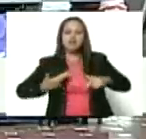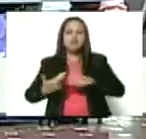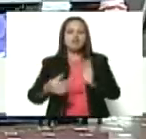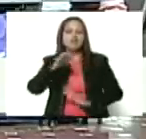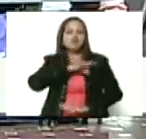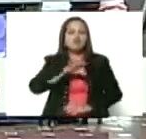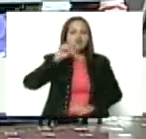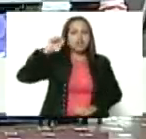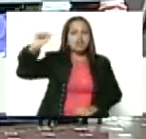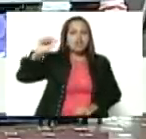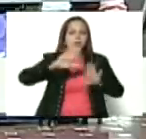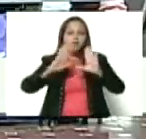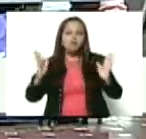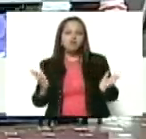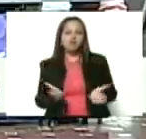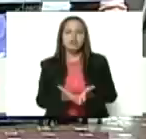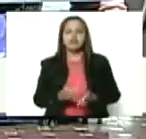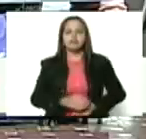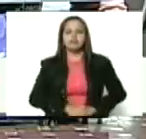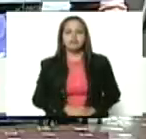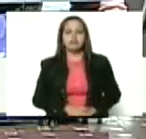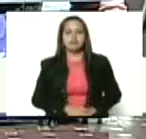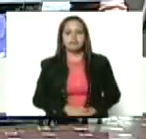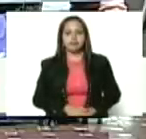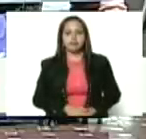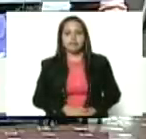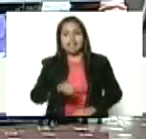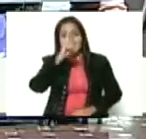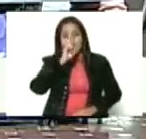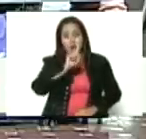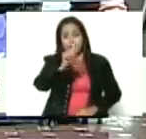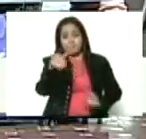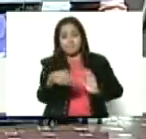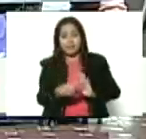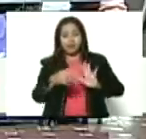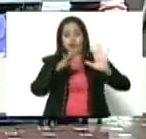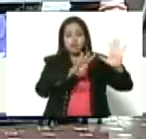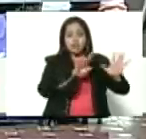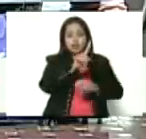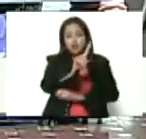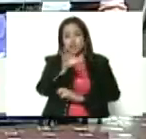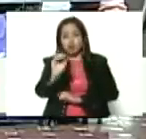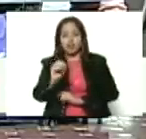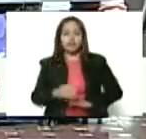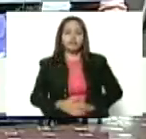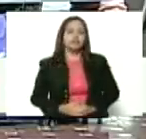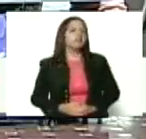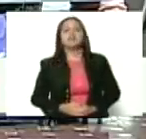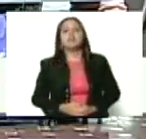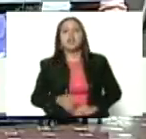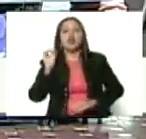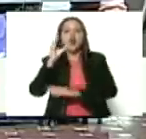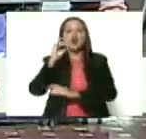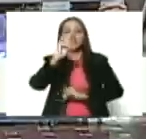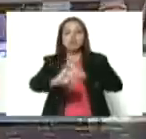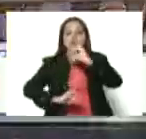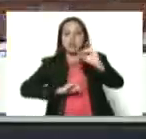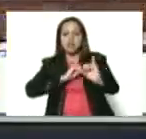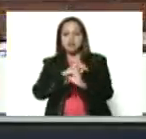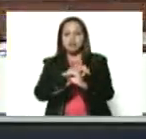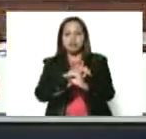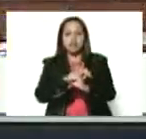y socialista mundial. Y fue en 1910, en el Congreso Internacional